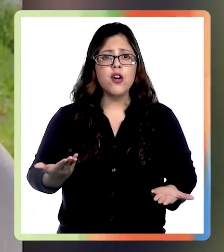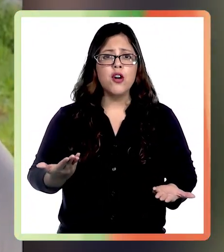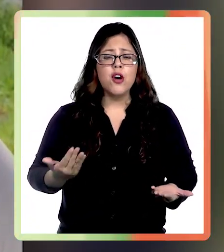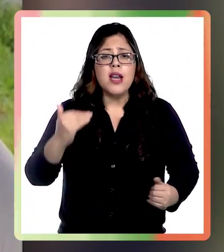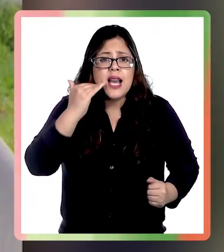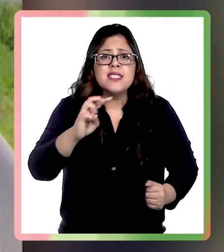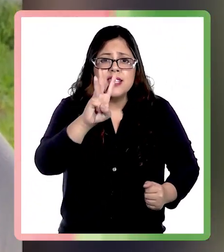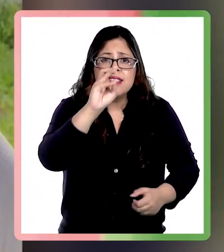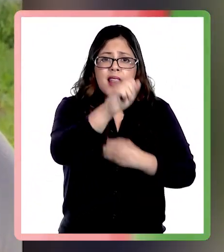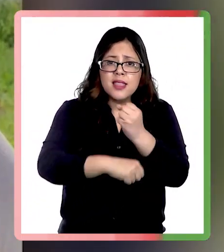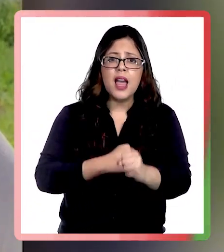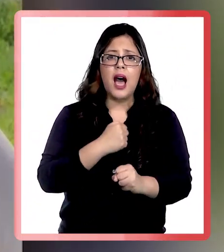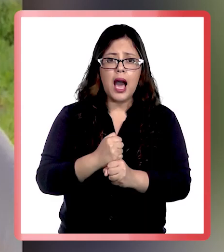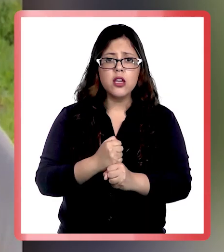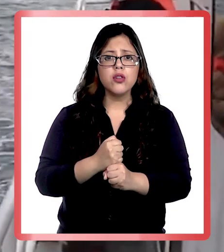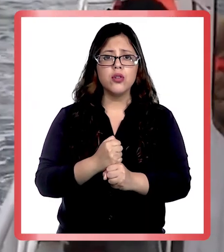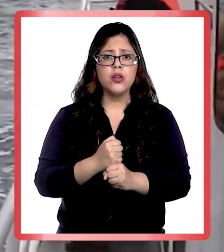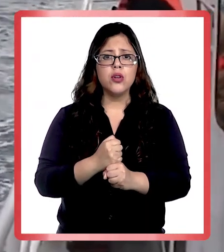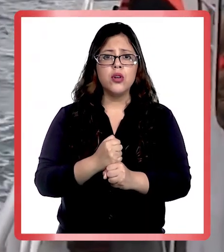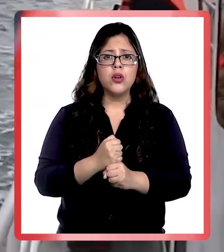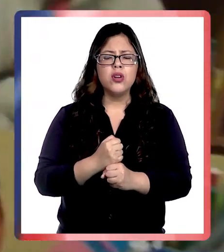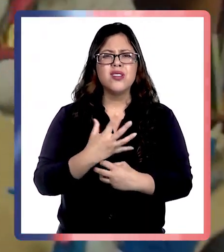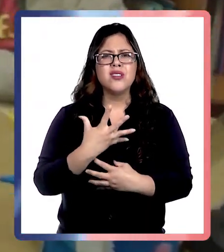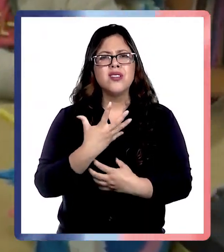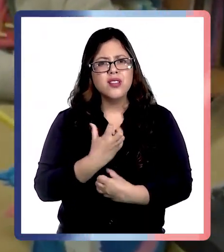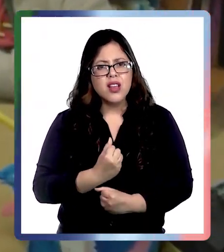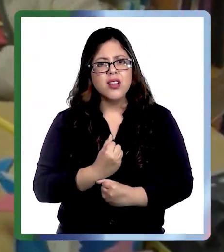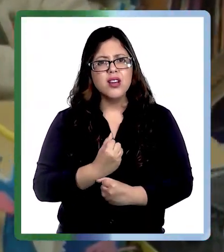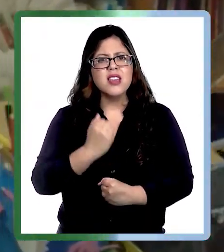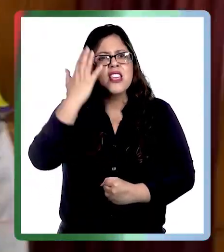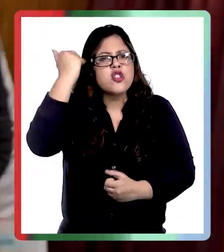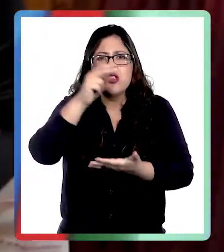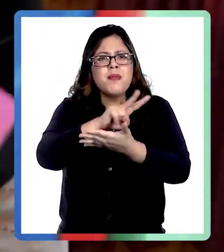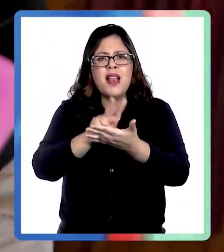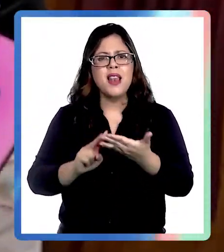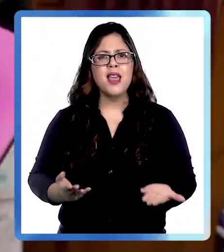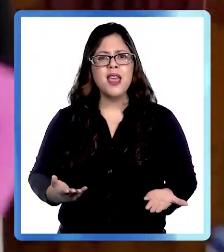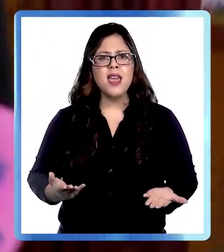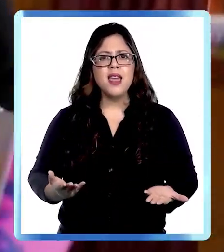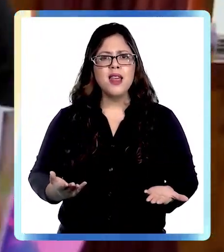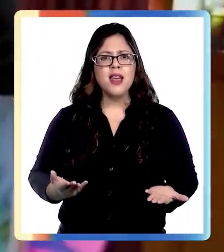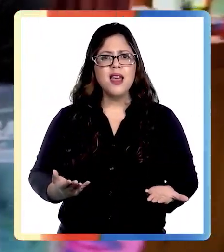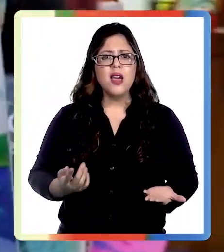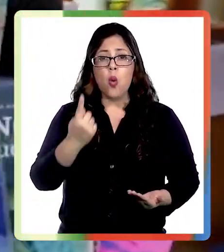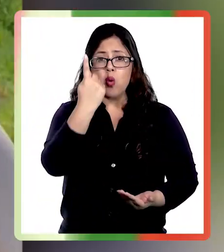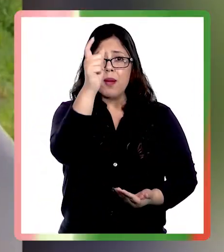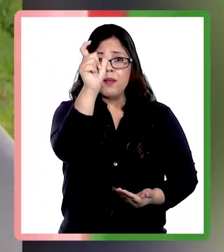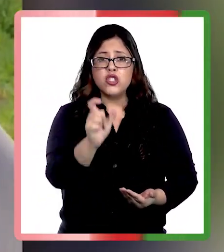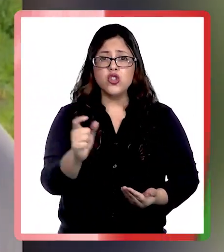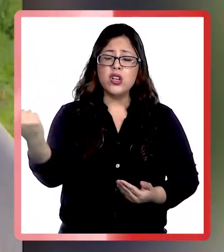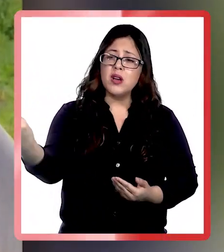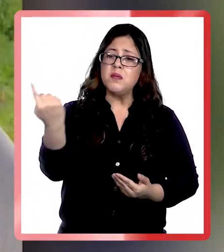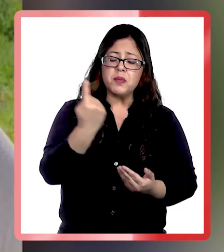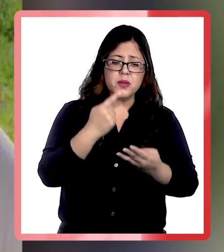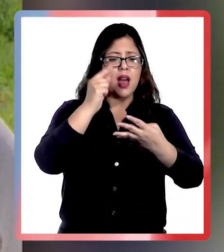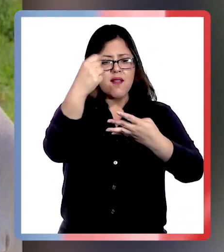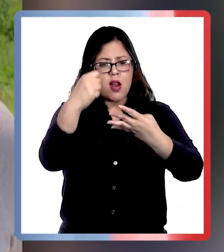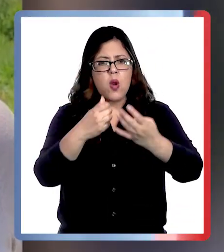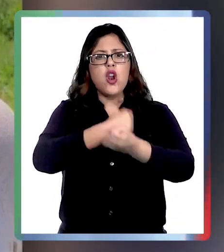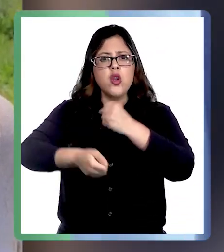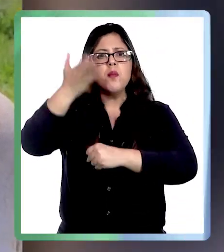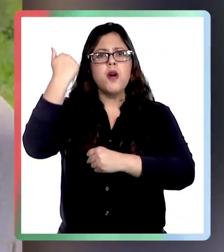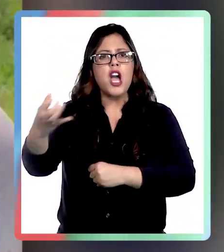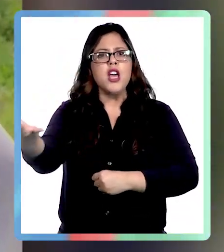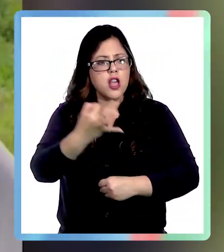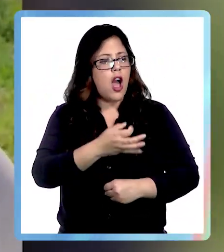por los 30. Entonces, qué desilusión que no sepas leer. Vino una persona a evaluarnos el año pasado